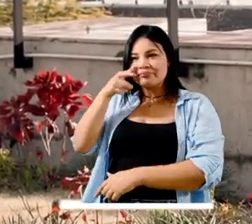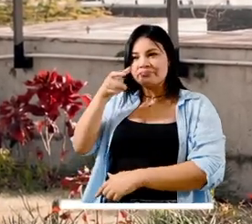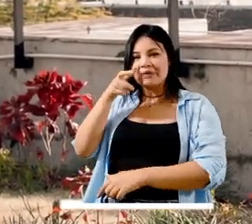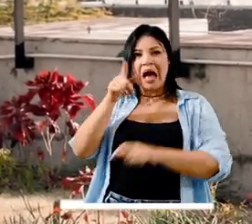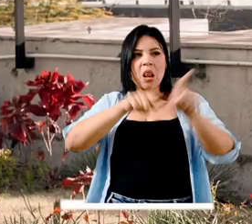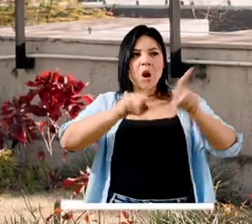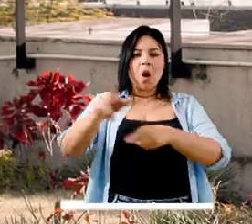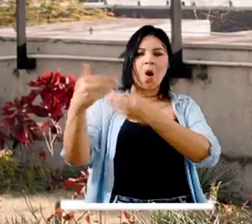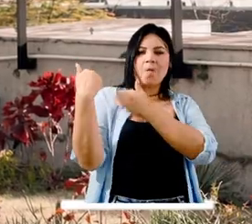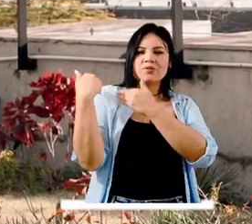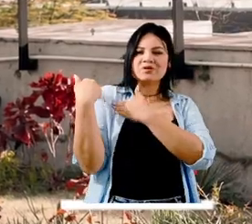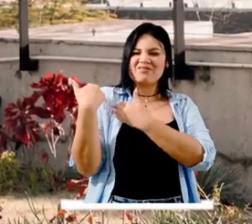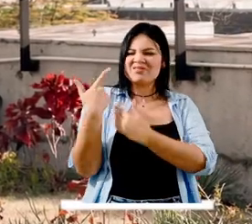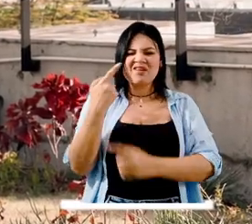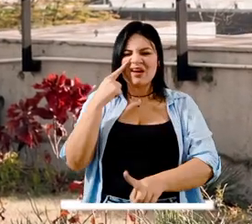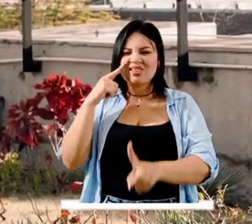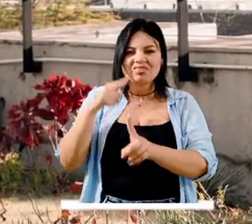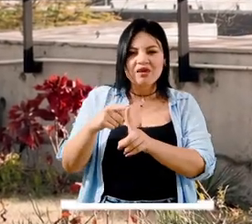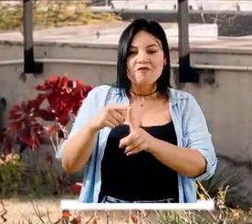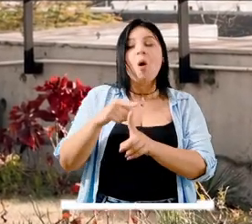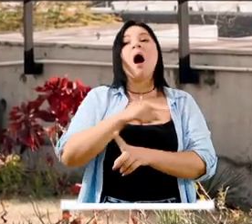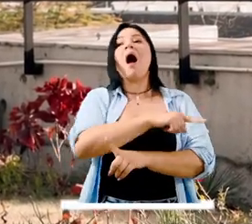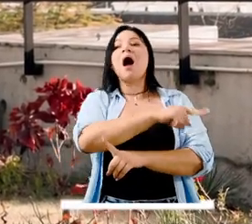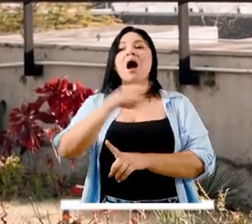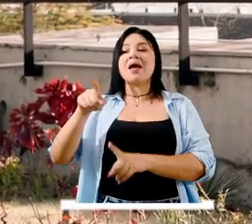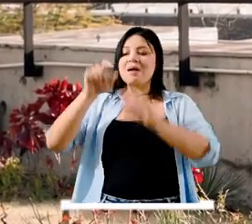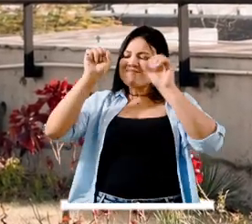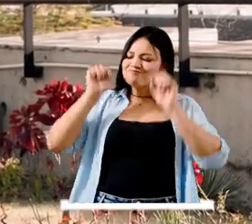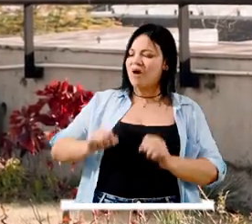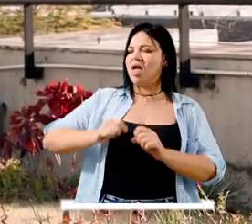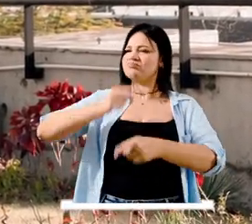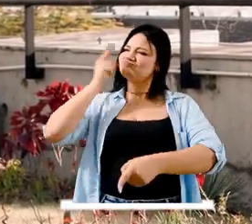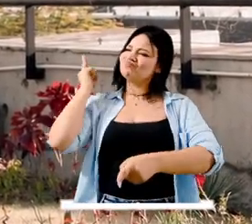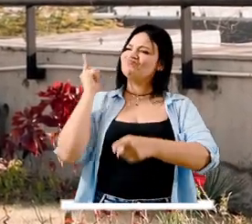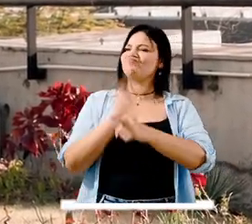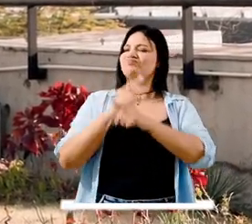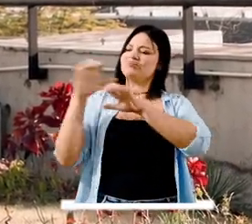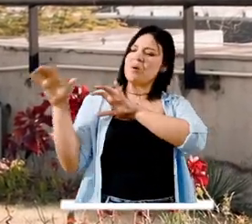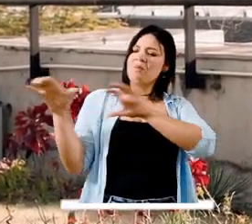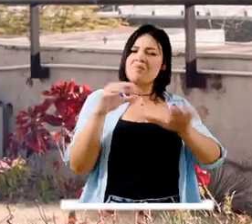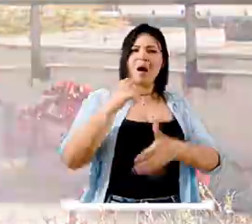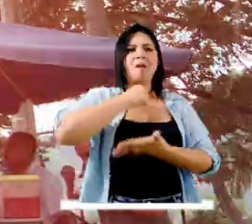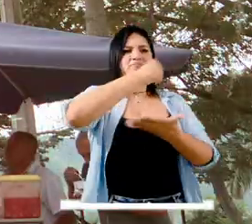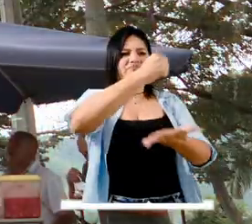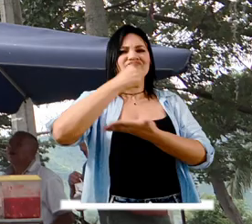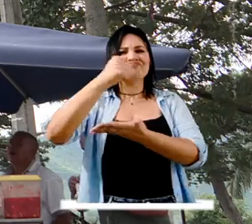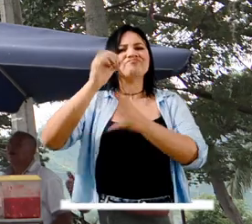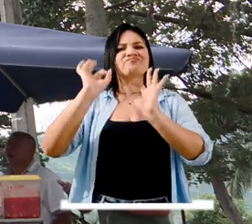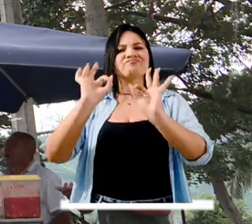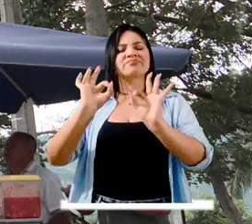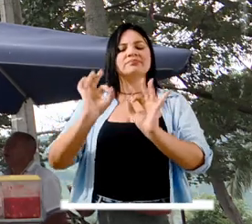control para garantizar que puedan llevarse a cabo en debida forma la inversión de estos recursos